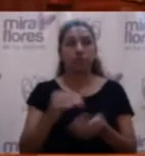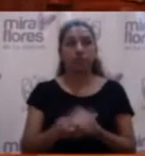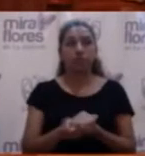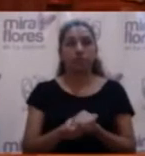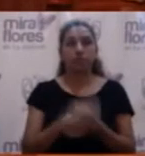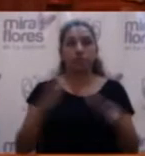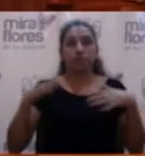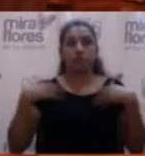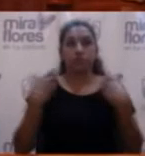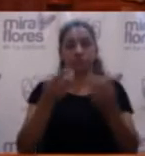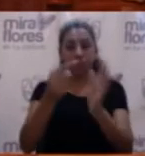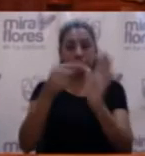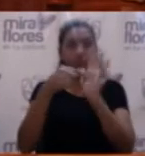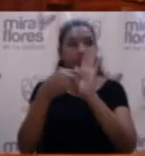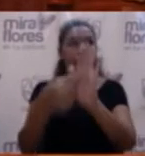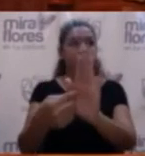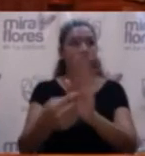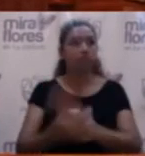que la pueda realizar.